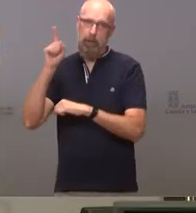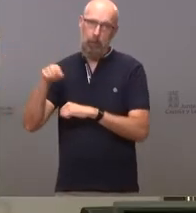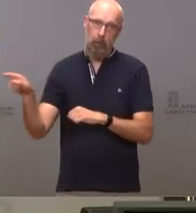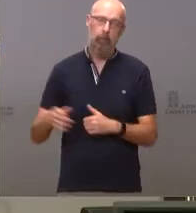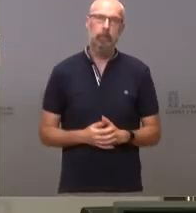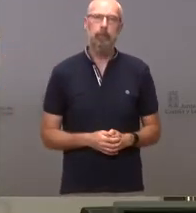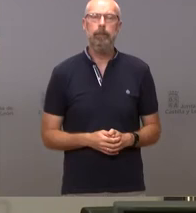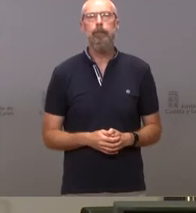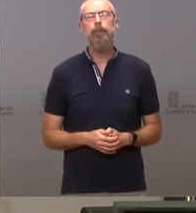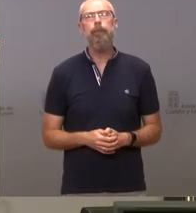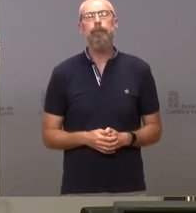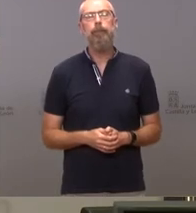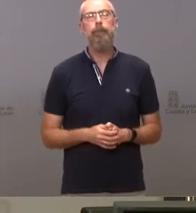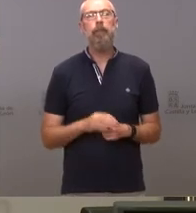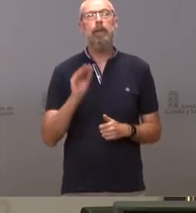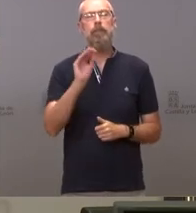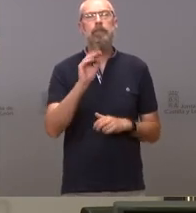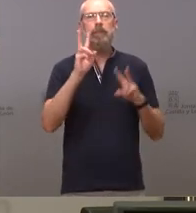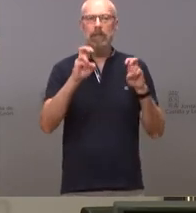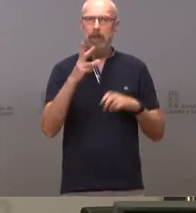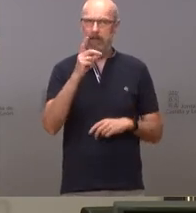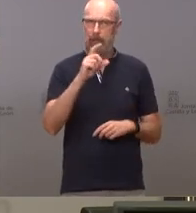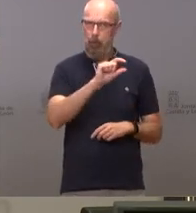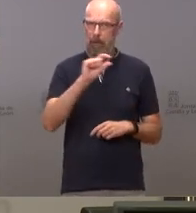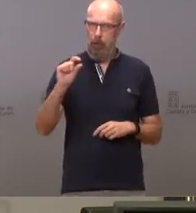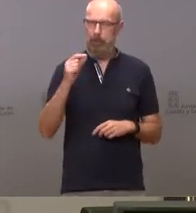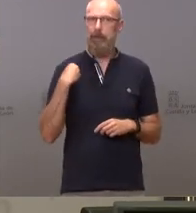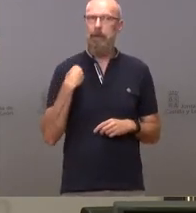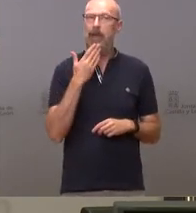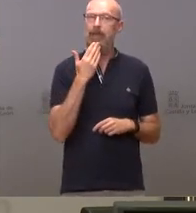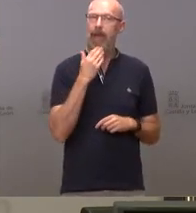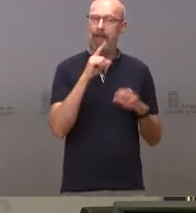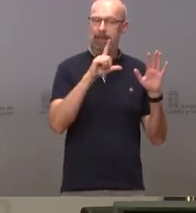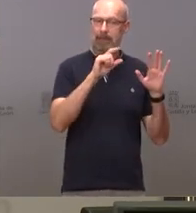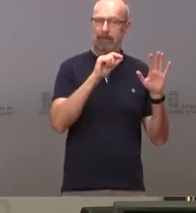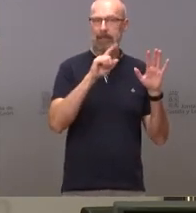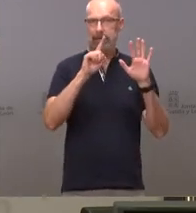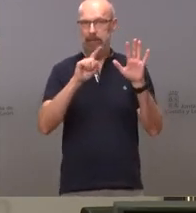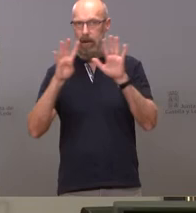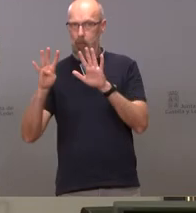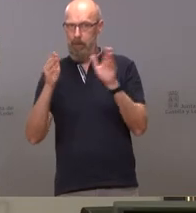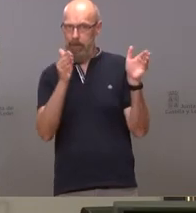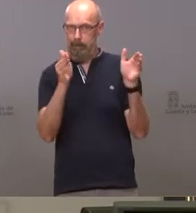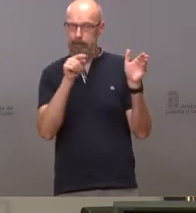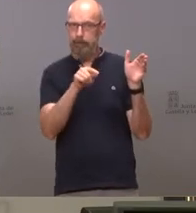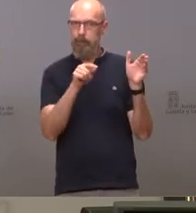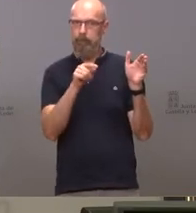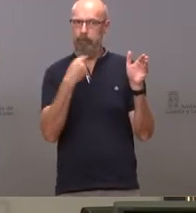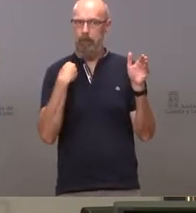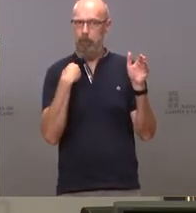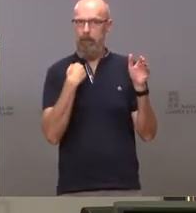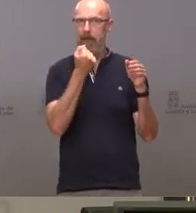respecto a las segundas dosis para el tramo de 60 a 69 años de AstraZeneca